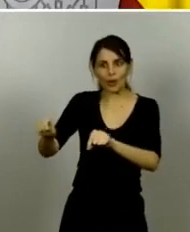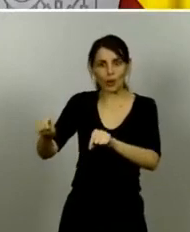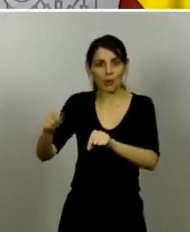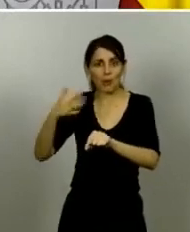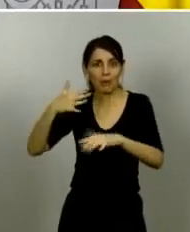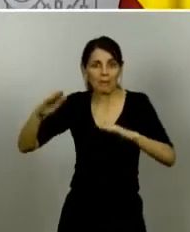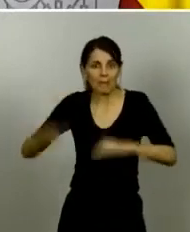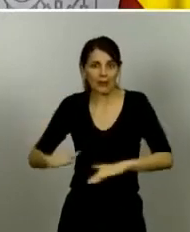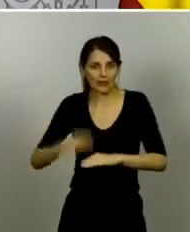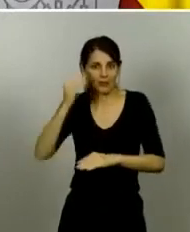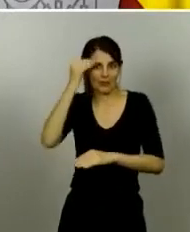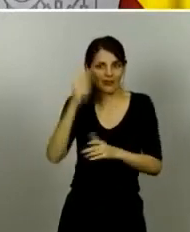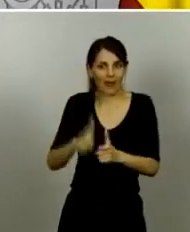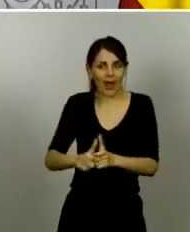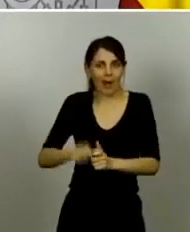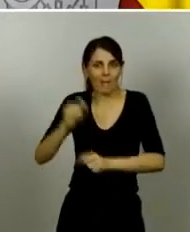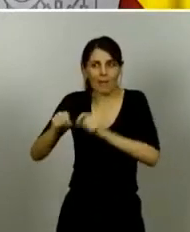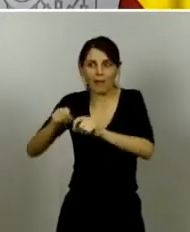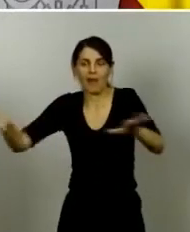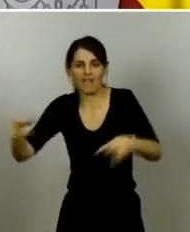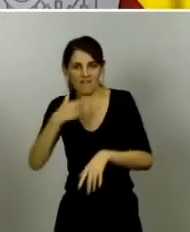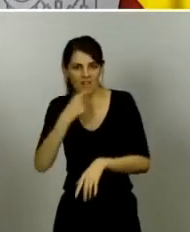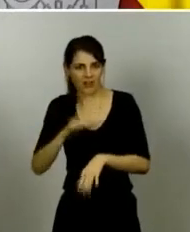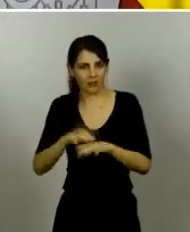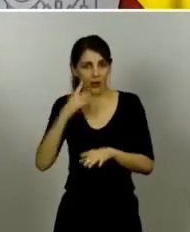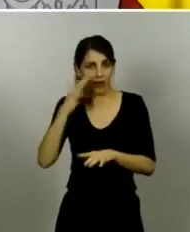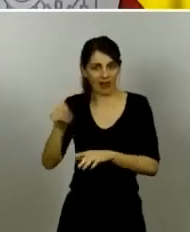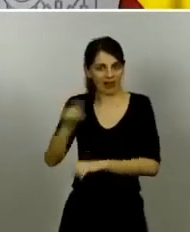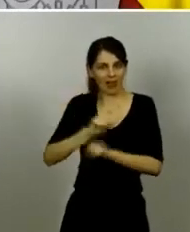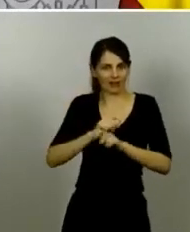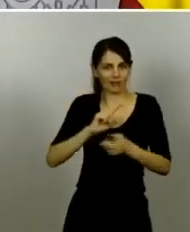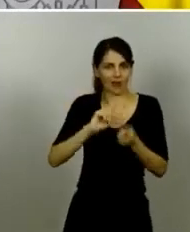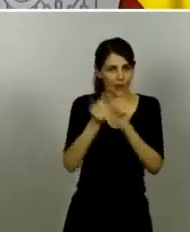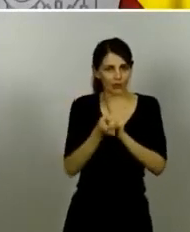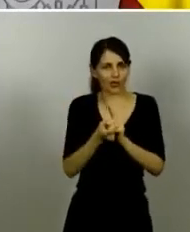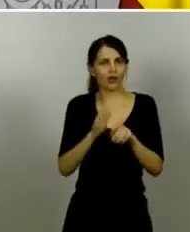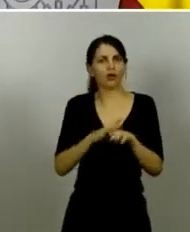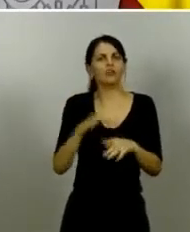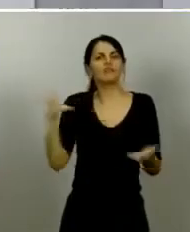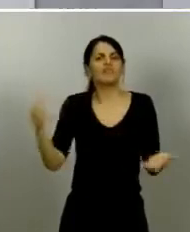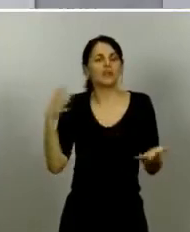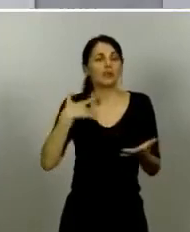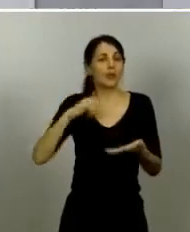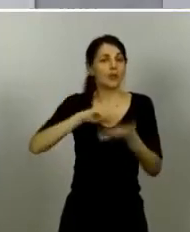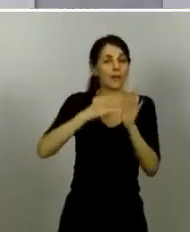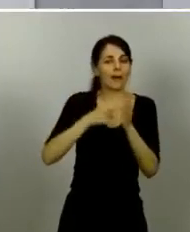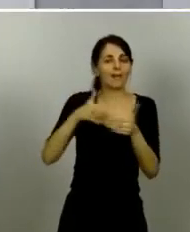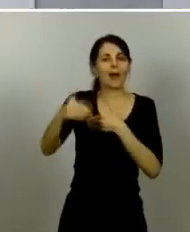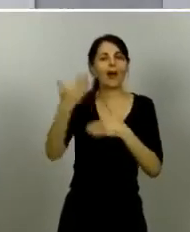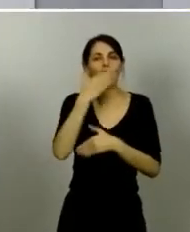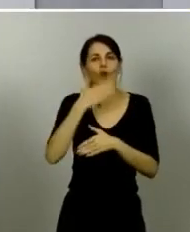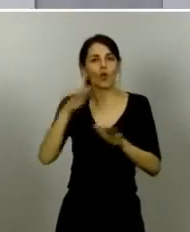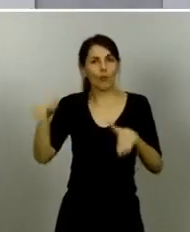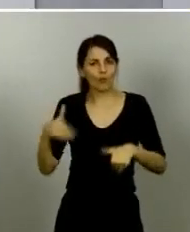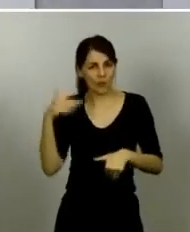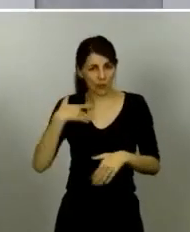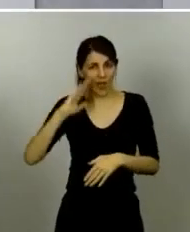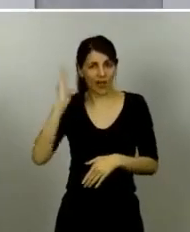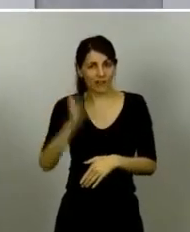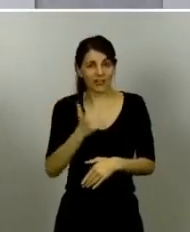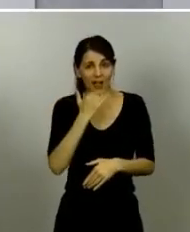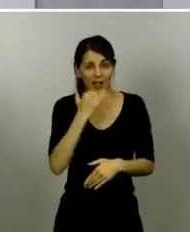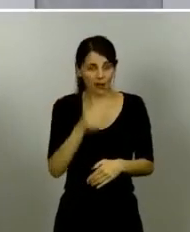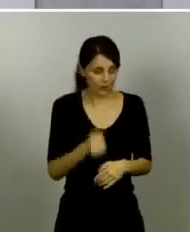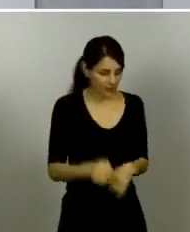variar en algo los planes de la vuelta a las aulas? Muchas gracias Muchas gracias Eva por sus preguntas la verdad es que con